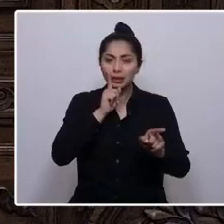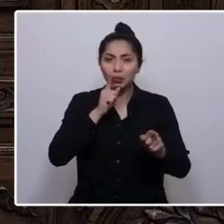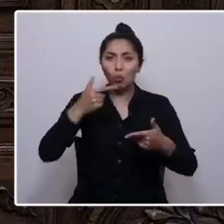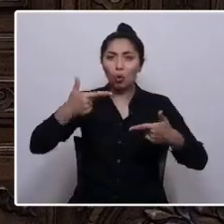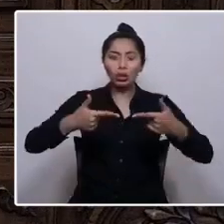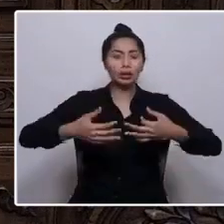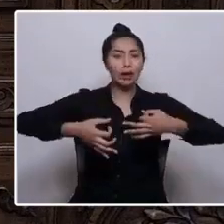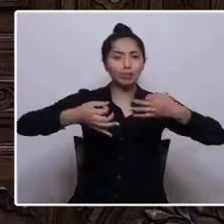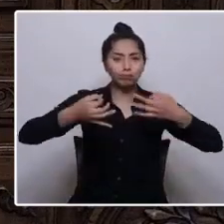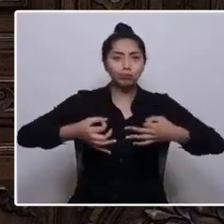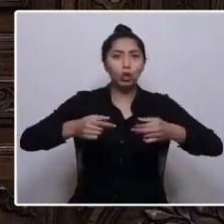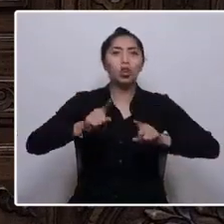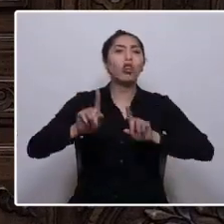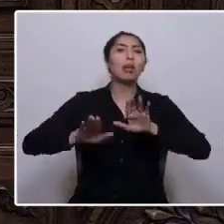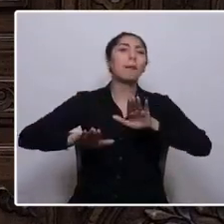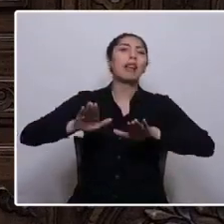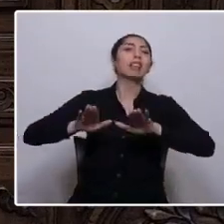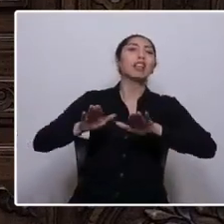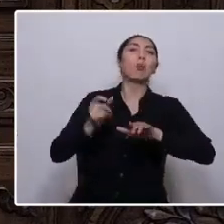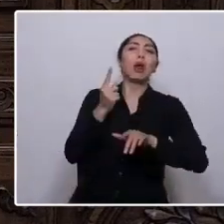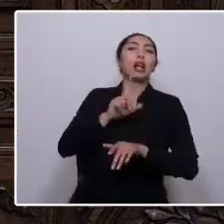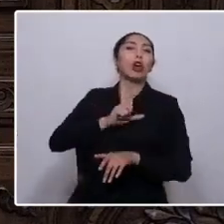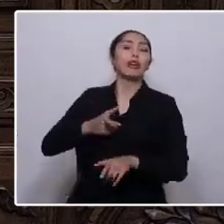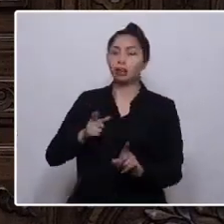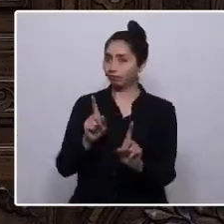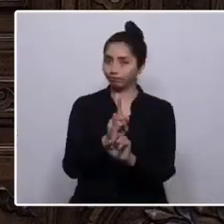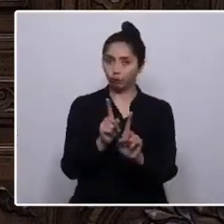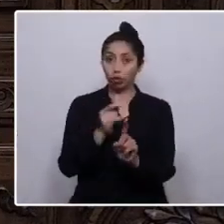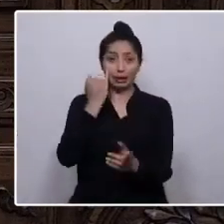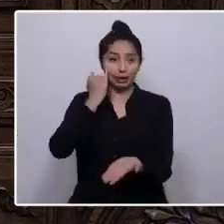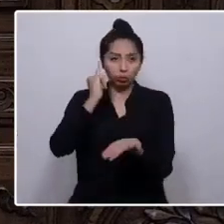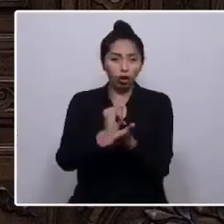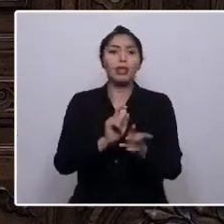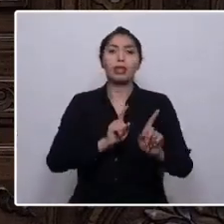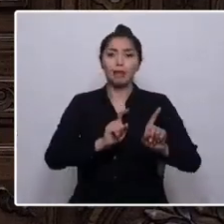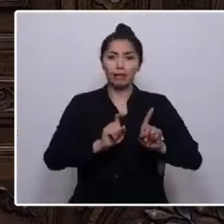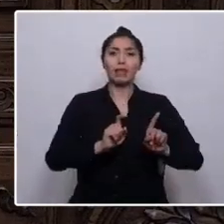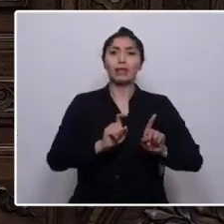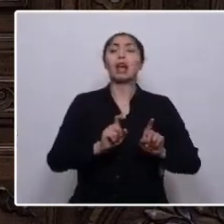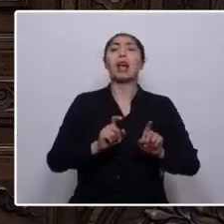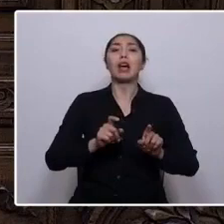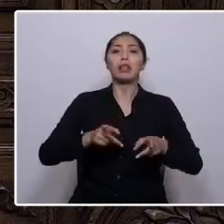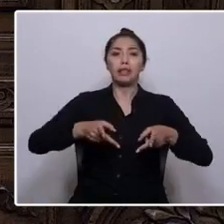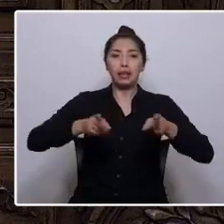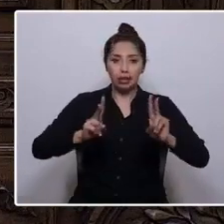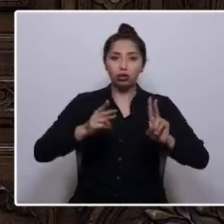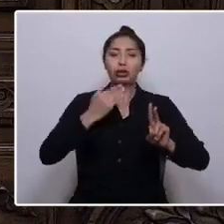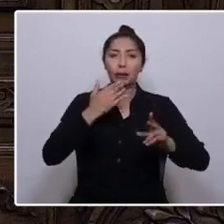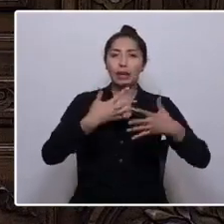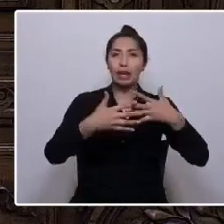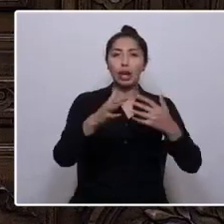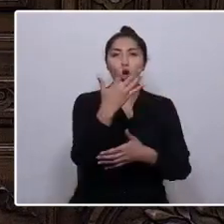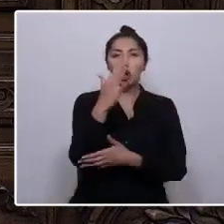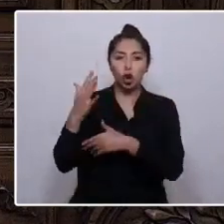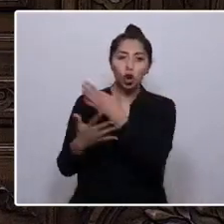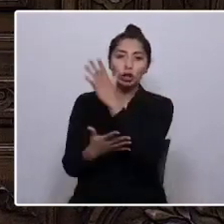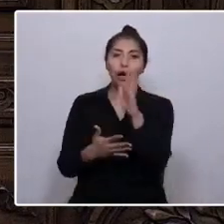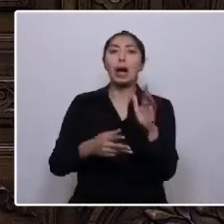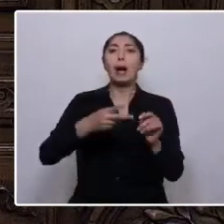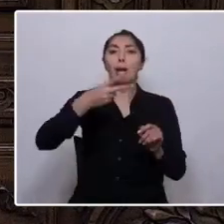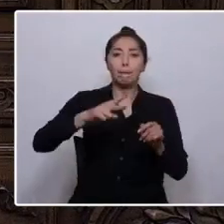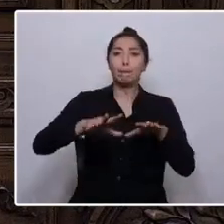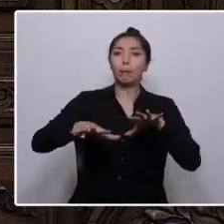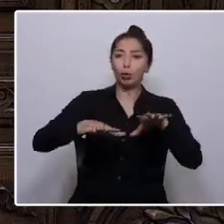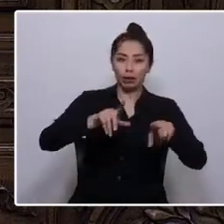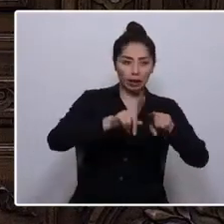visiones pasajeras de los gobiernos, una institucionalidad que defienda sus derechos, la función ecológica de la propiedad, la protección de los territorios